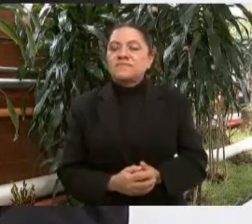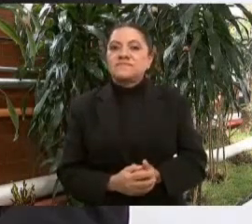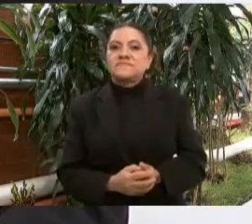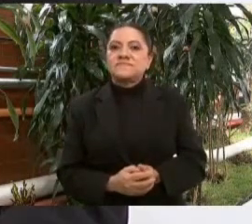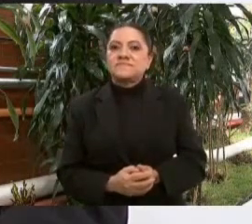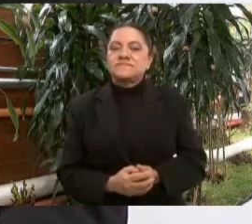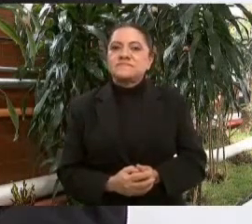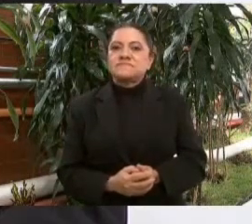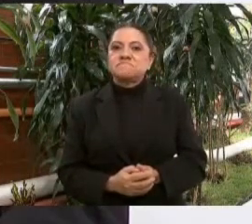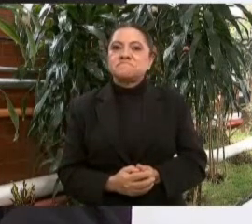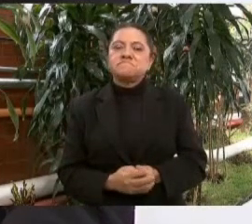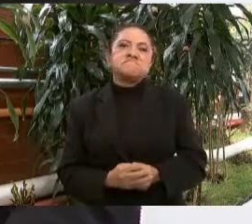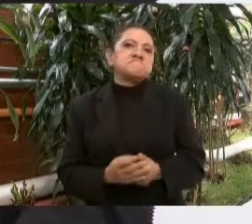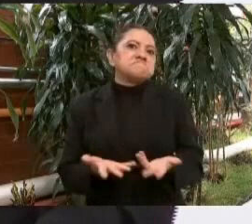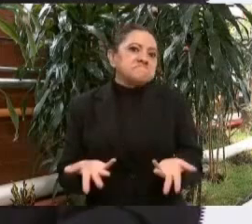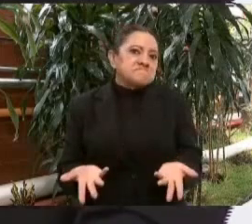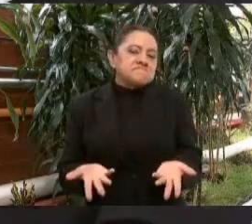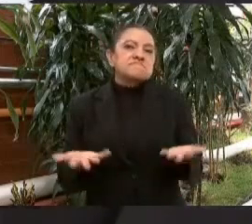nos ha